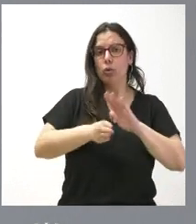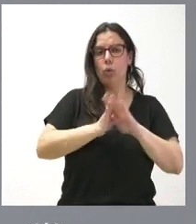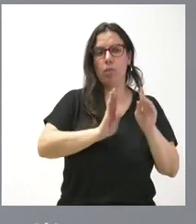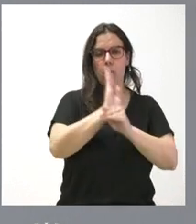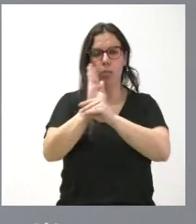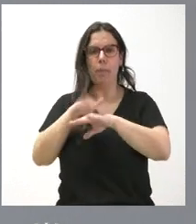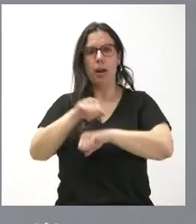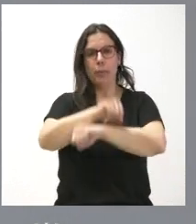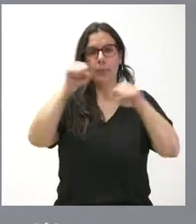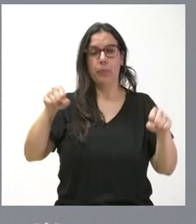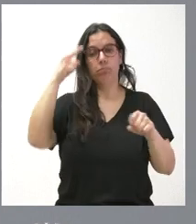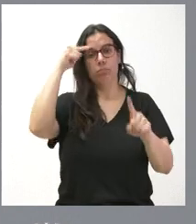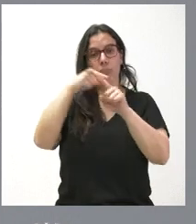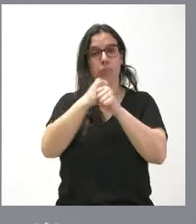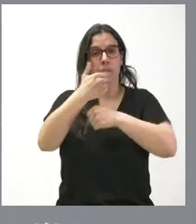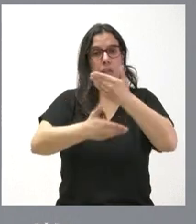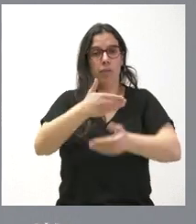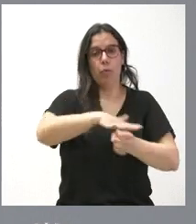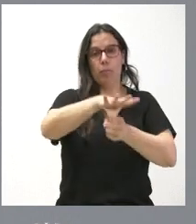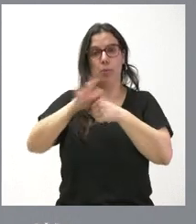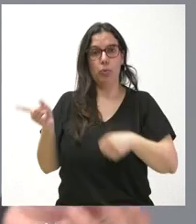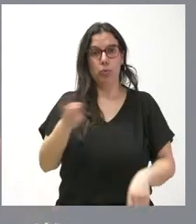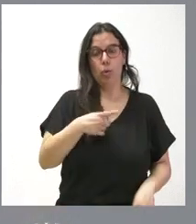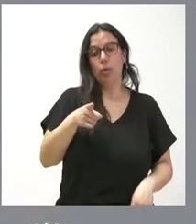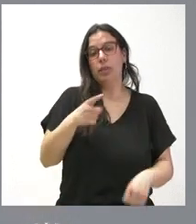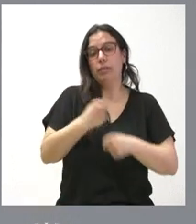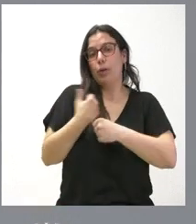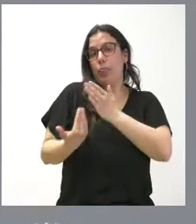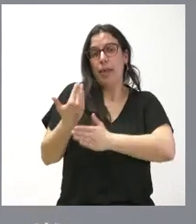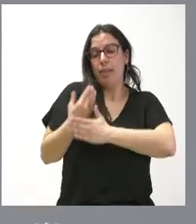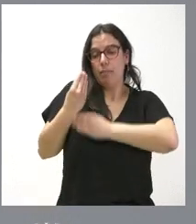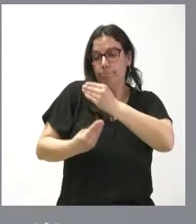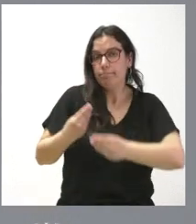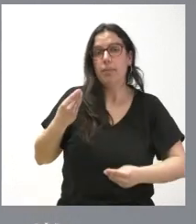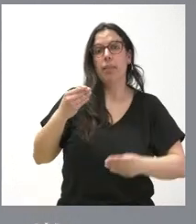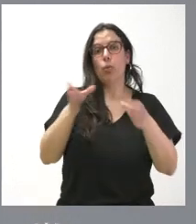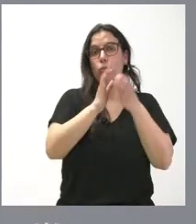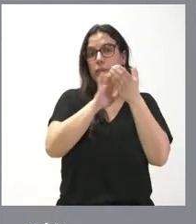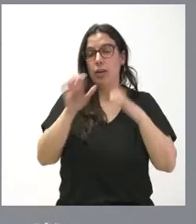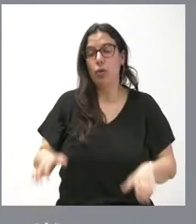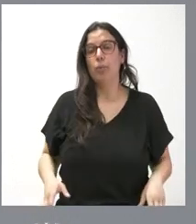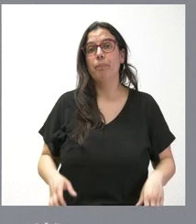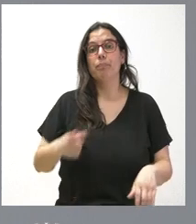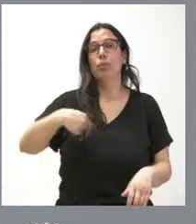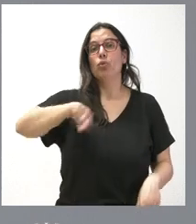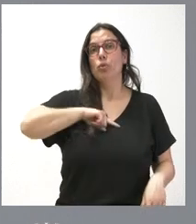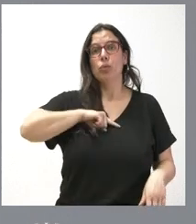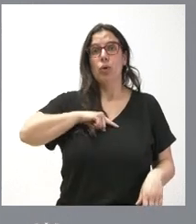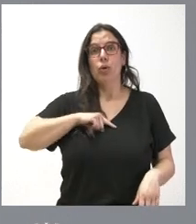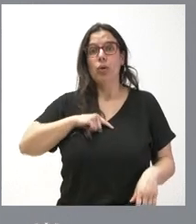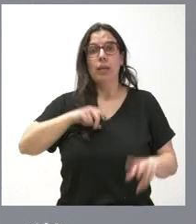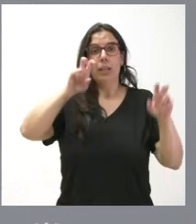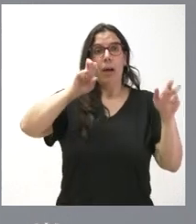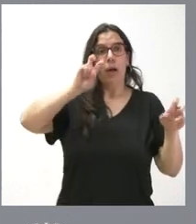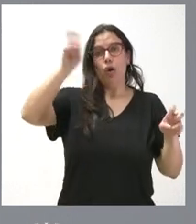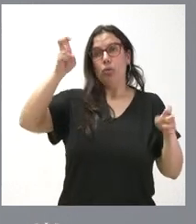estamos trabajando en todos los ámbitos. Y este es el trabajo diario en el que hacemos en la Junta de Castilla y León. Nosotros nos dispersamos poco en otros temas